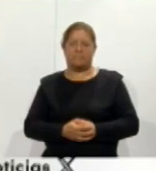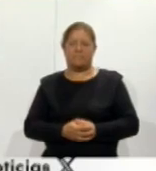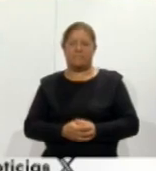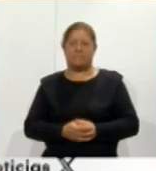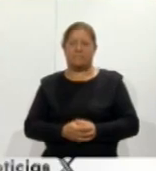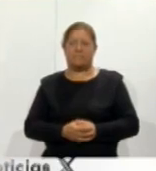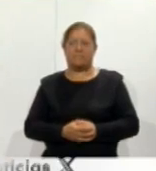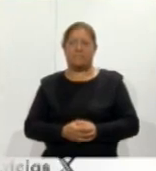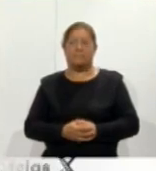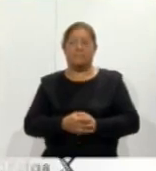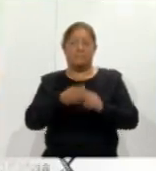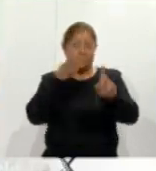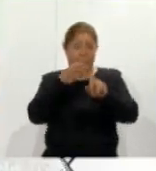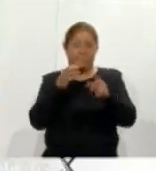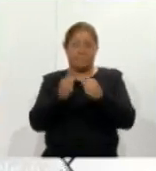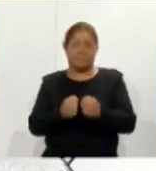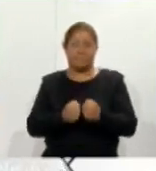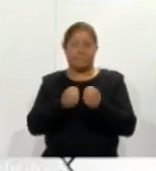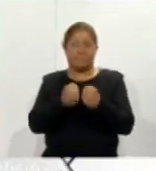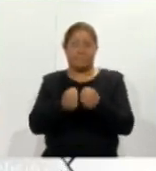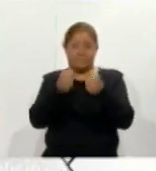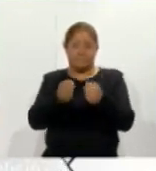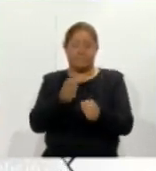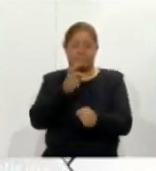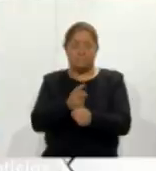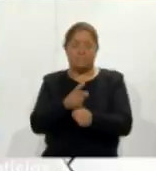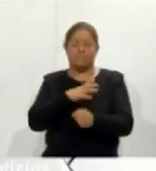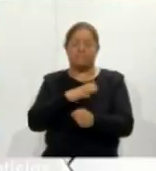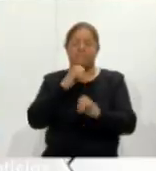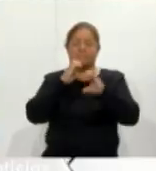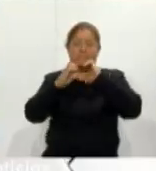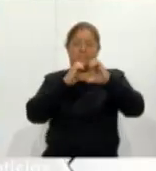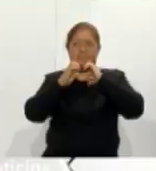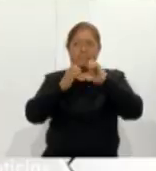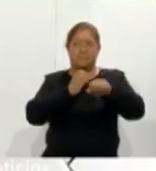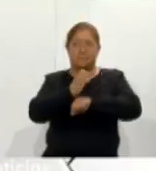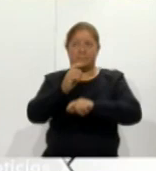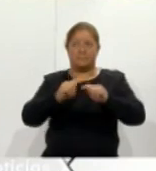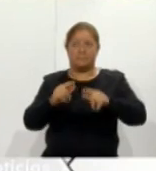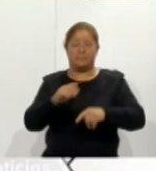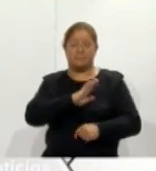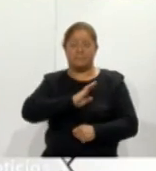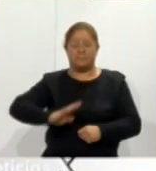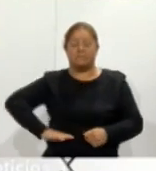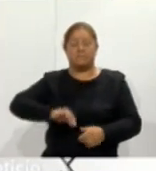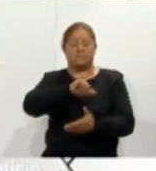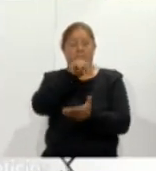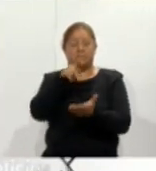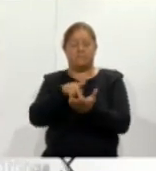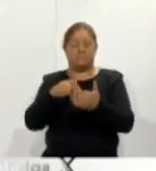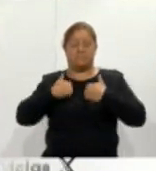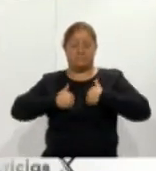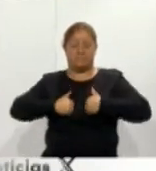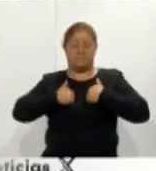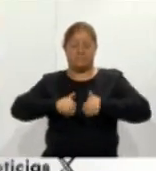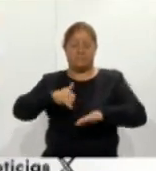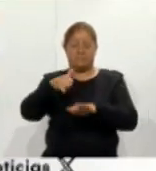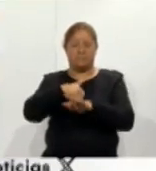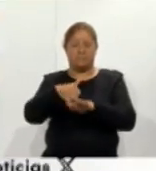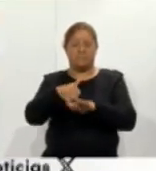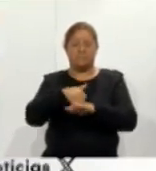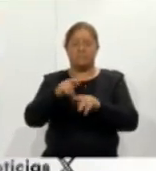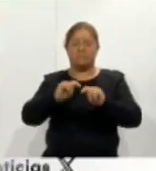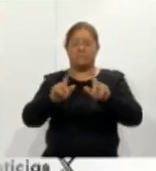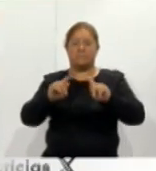Con el objetivo de fortalecer la seguridad de las vías de comunicación del estado, los municipios de Apisaco, Chiautempan, Yauquemecan,